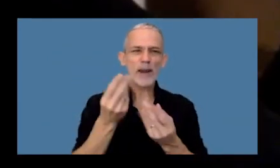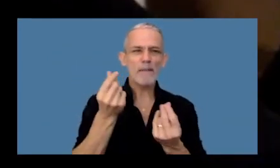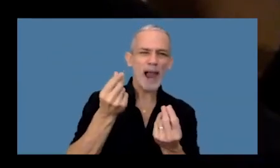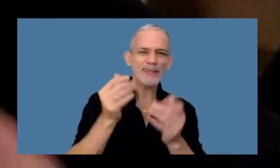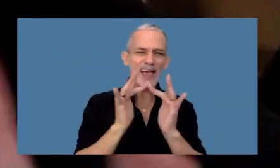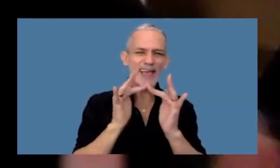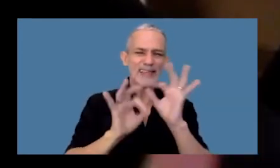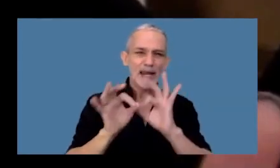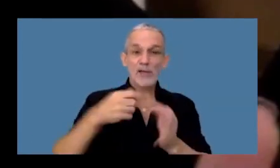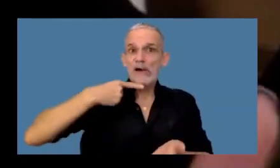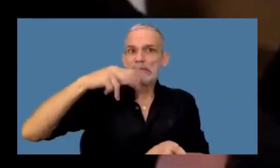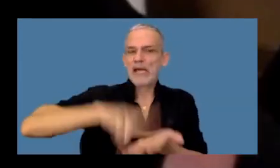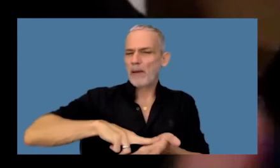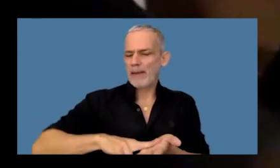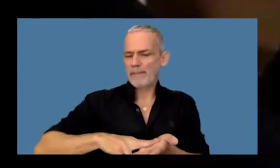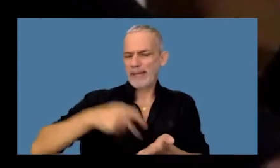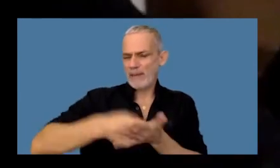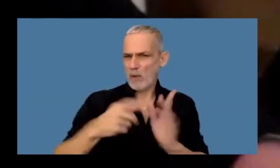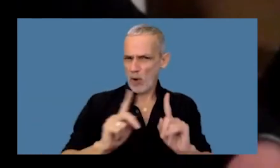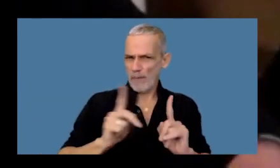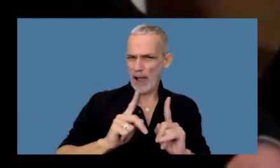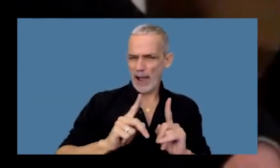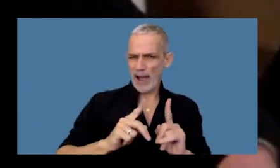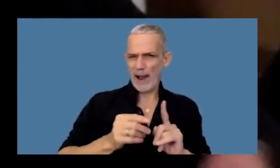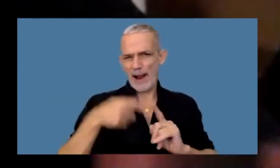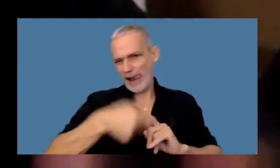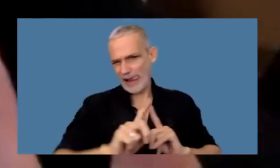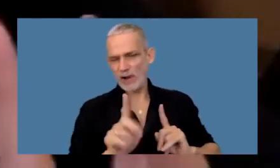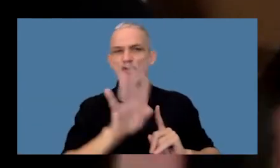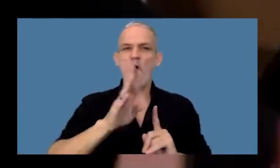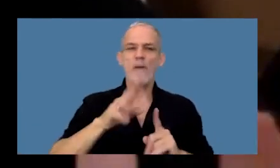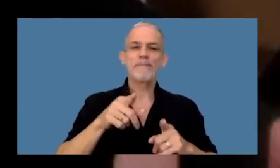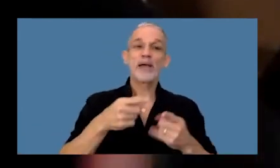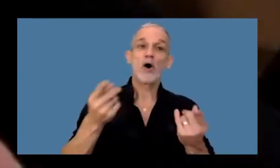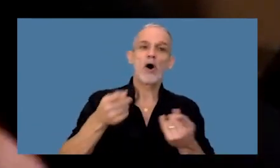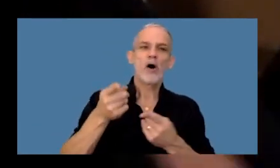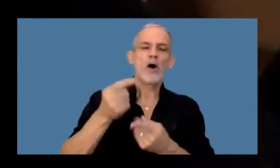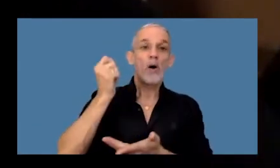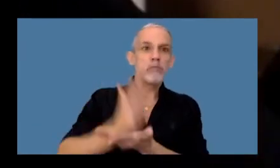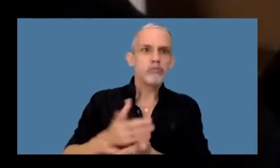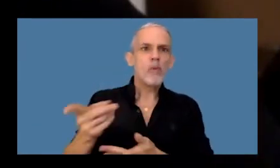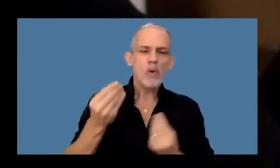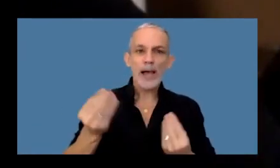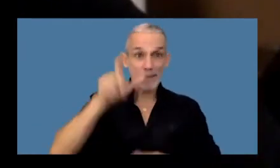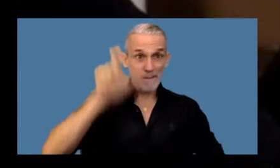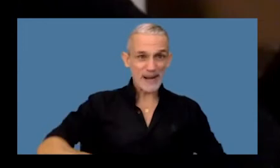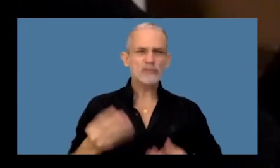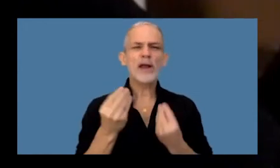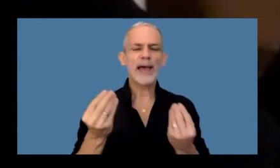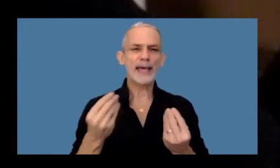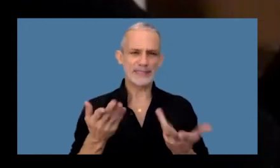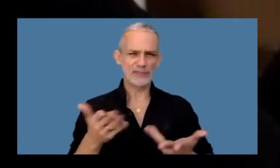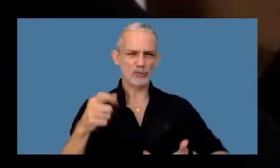de evasión aún no hay nada se afirma que lo que hizo este sujeto fue